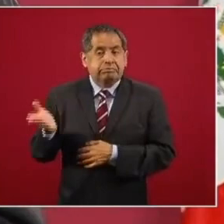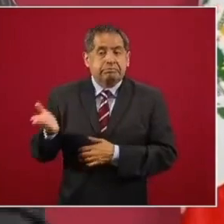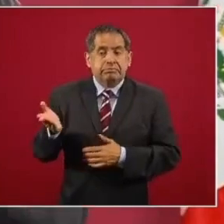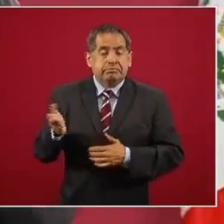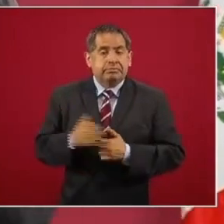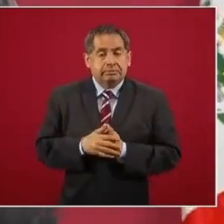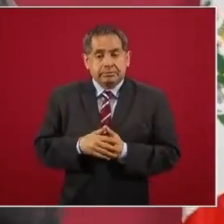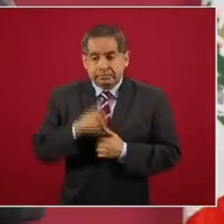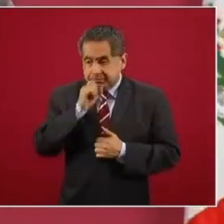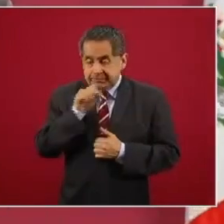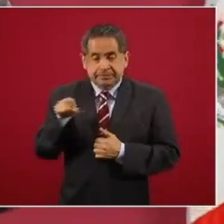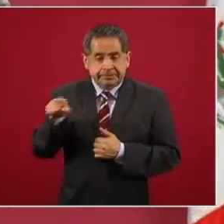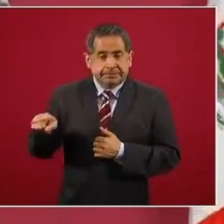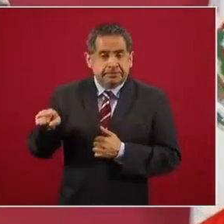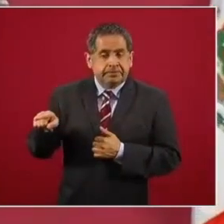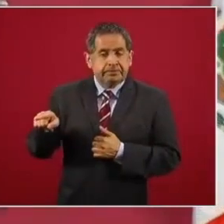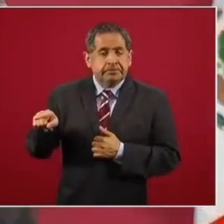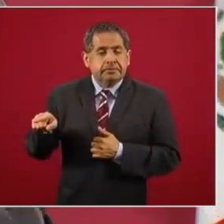y está